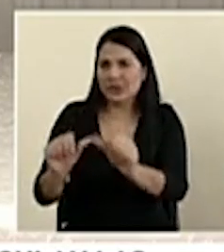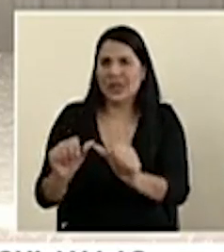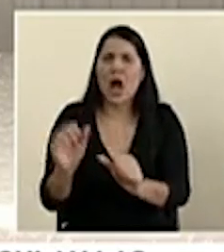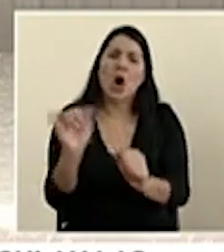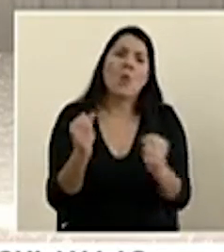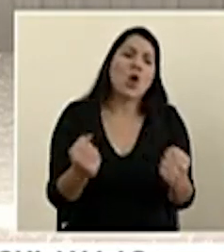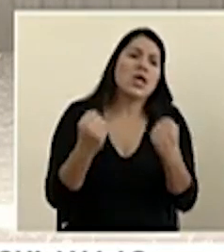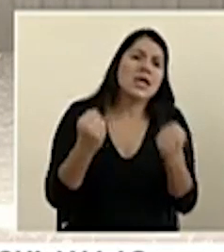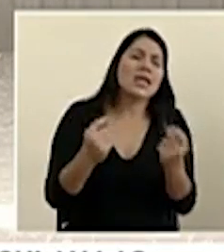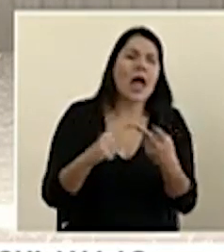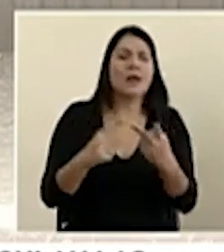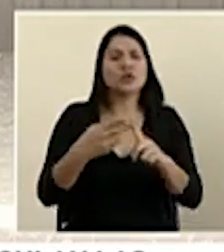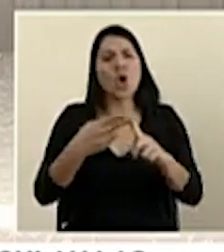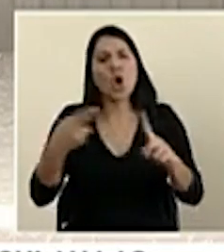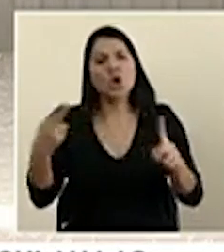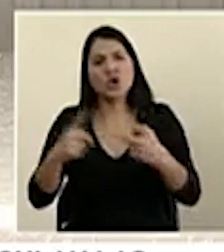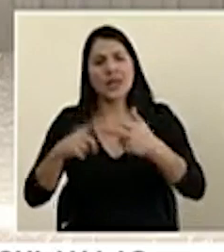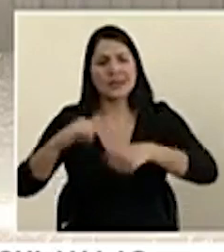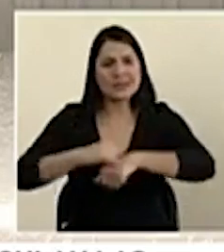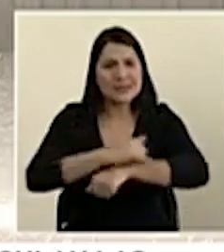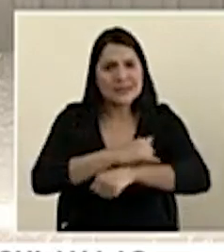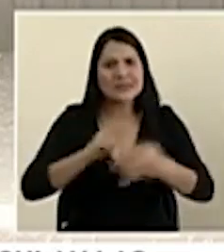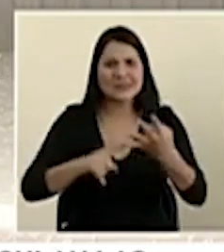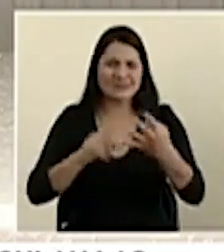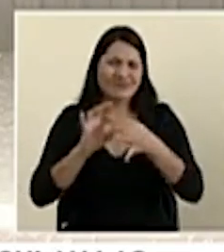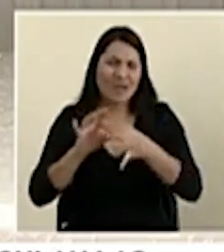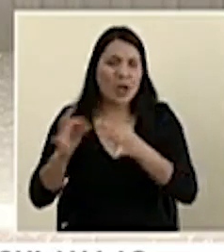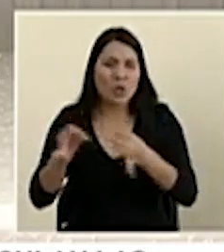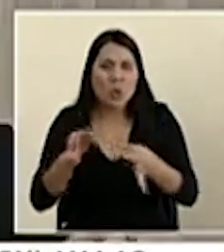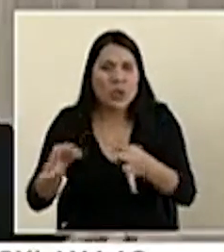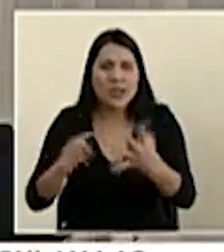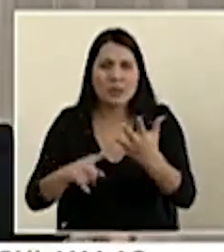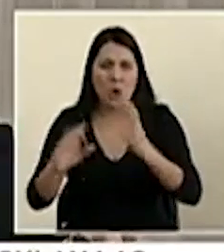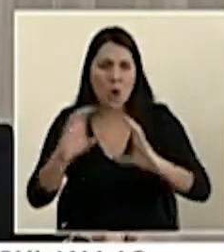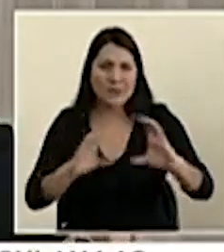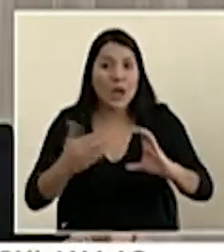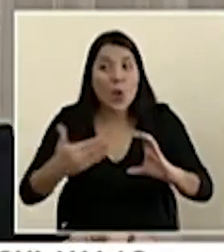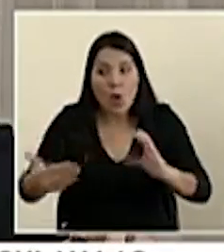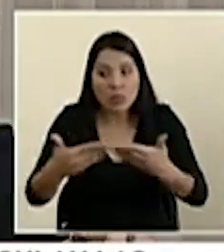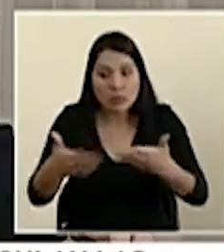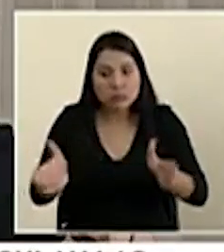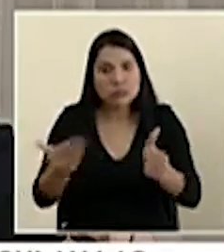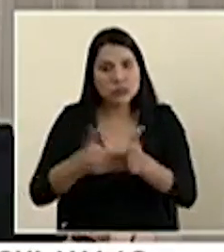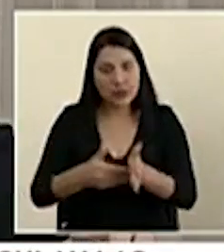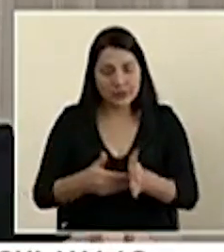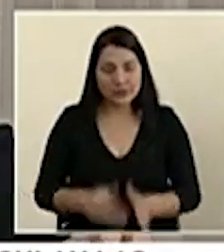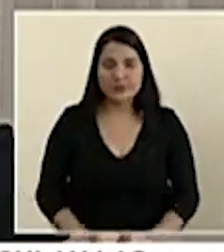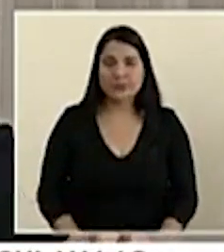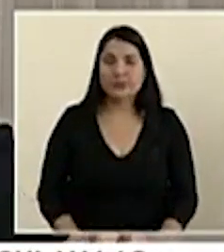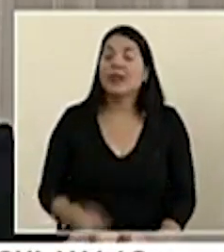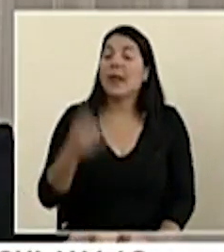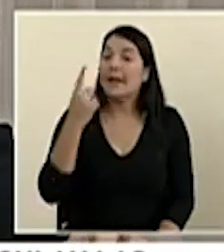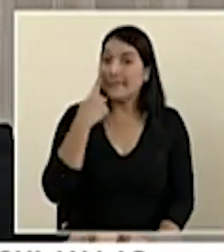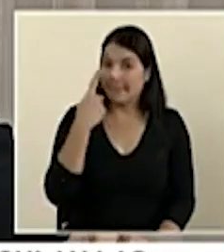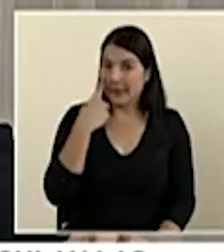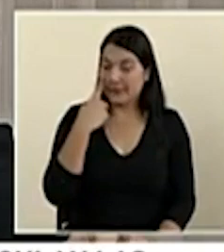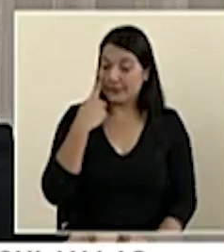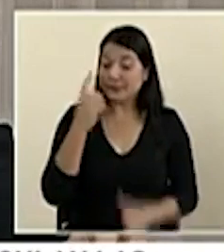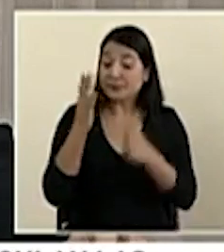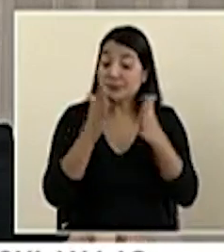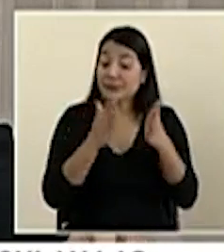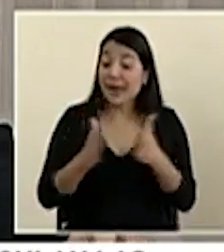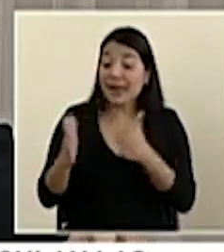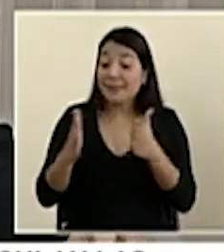gimnasios, hoteles, sector turismo en general, el sector comercial. La hoja de ruta pasa por hacer